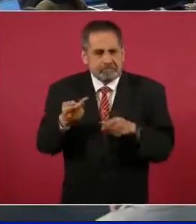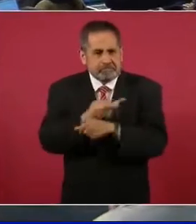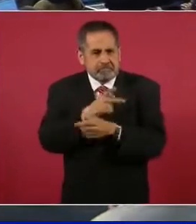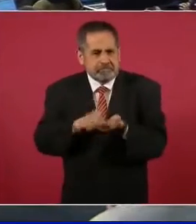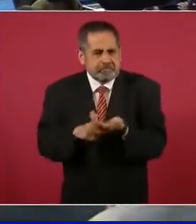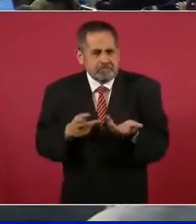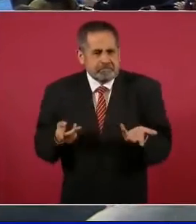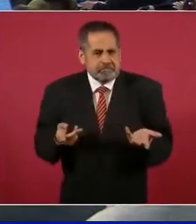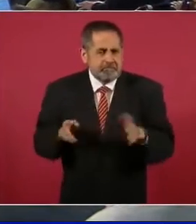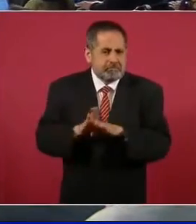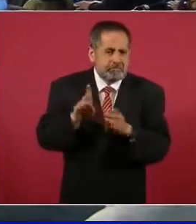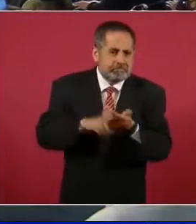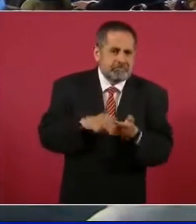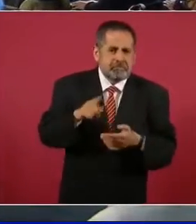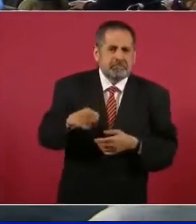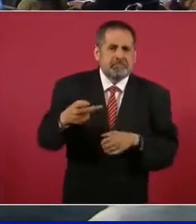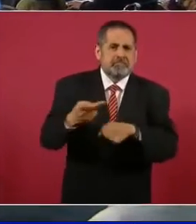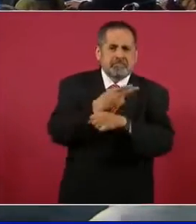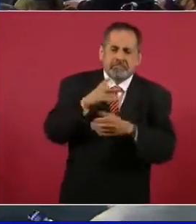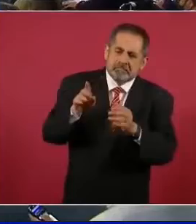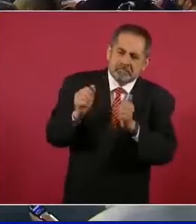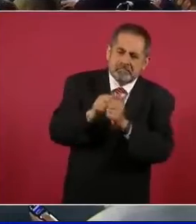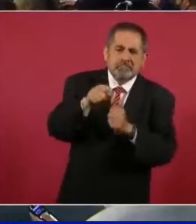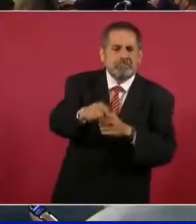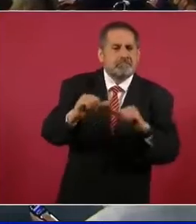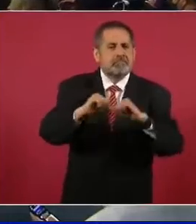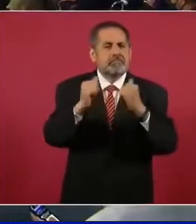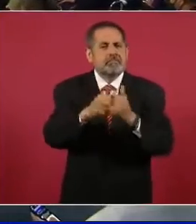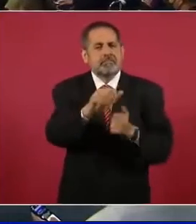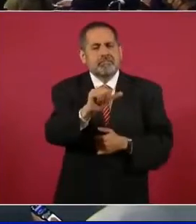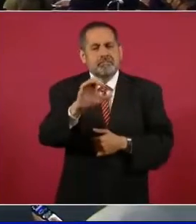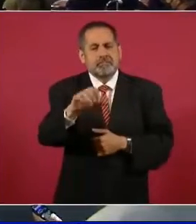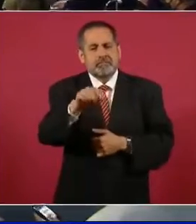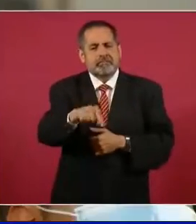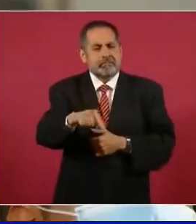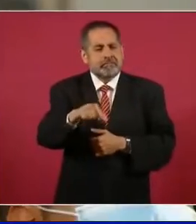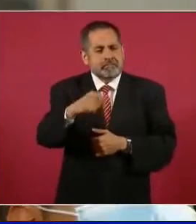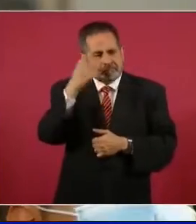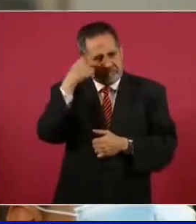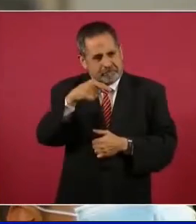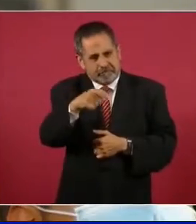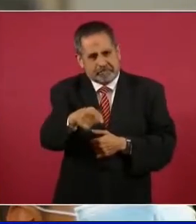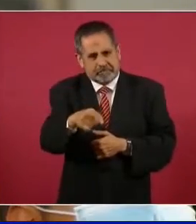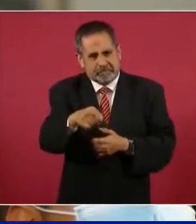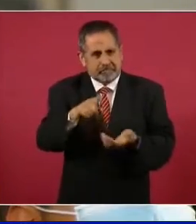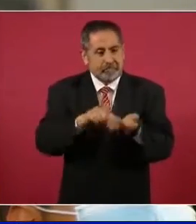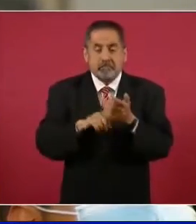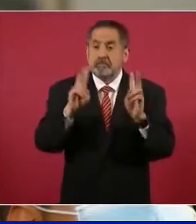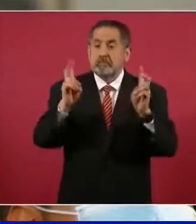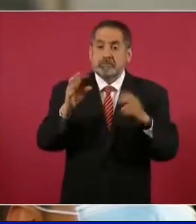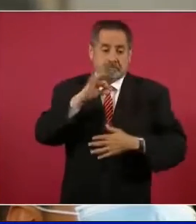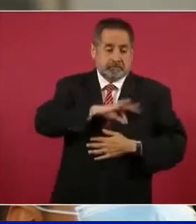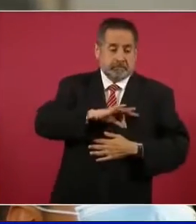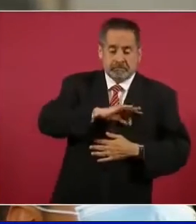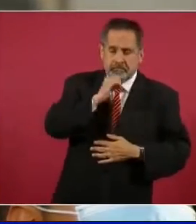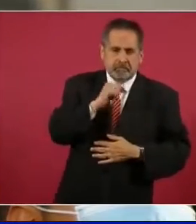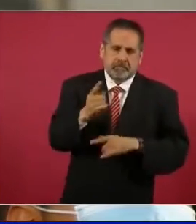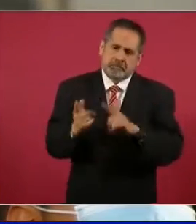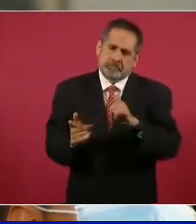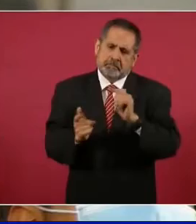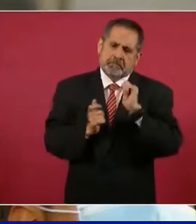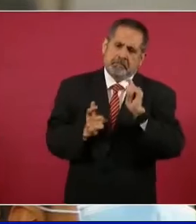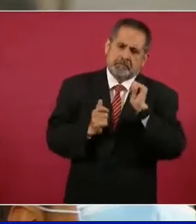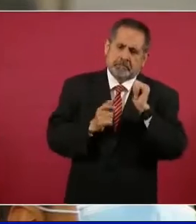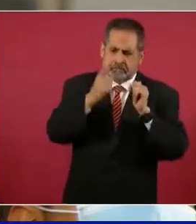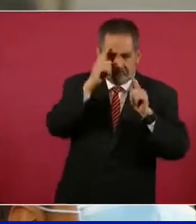esos médicos. Entonces, ¿qué pasa con esta asociación civil?, porque además se supone que son sin fines de lucro, pero cobra para